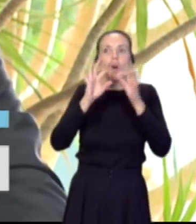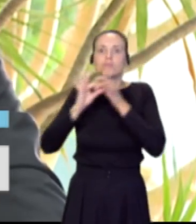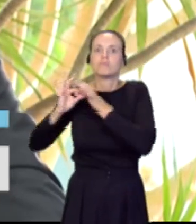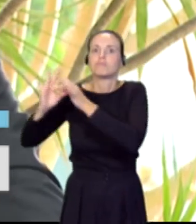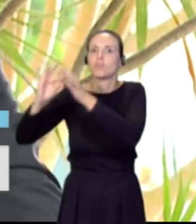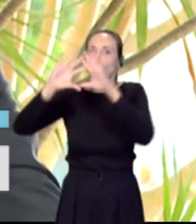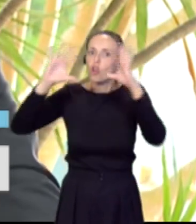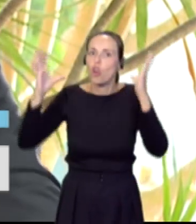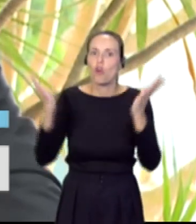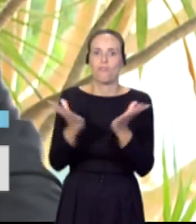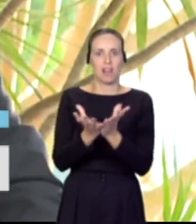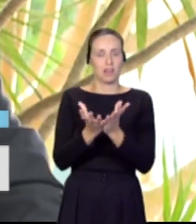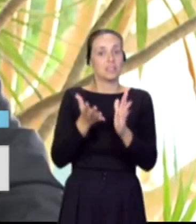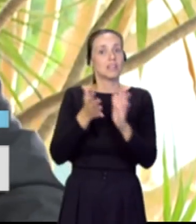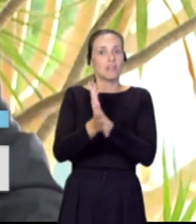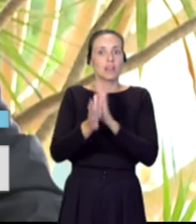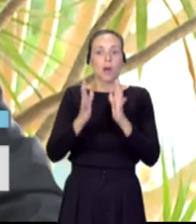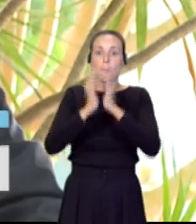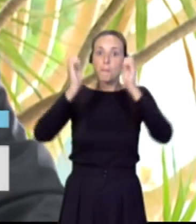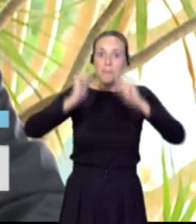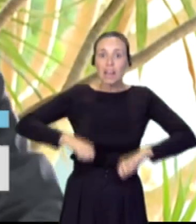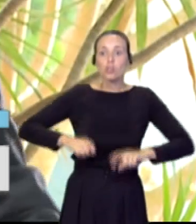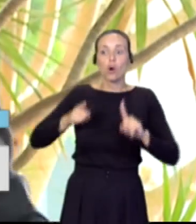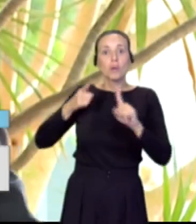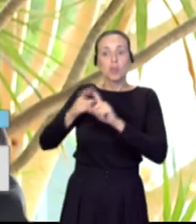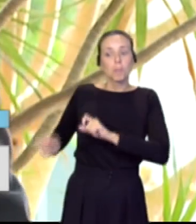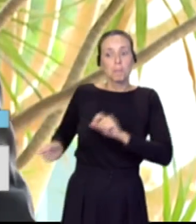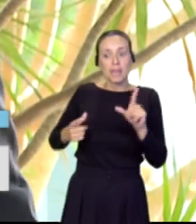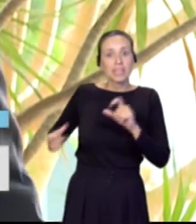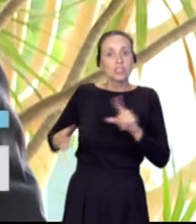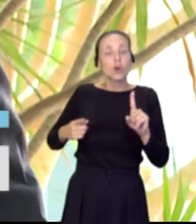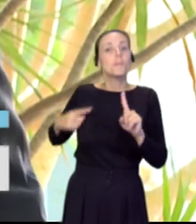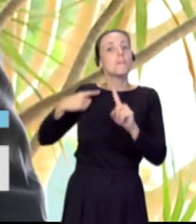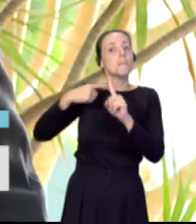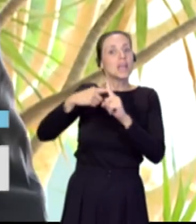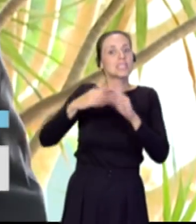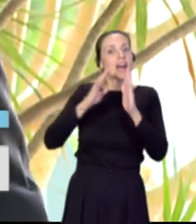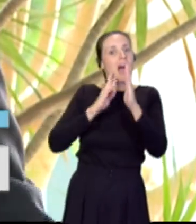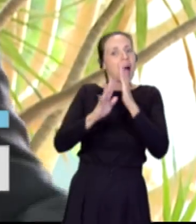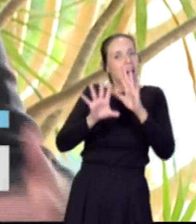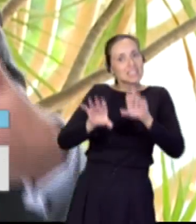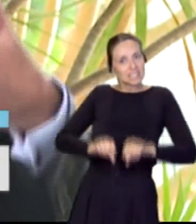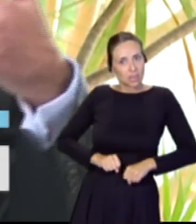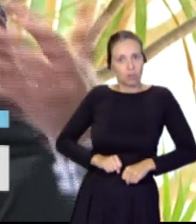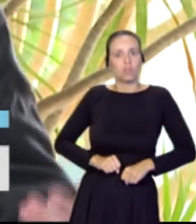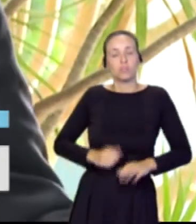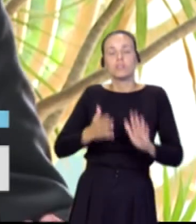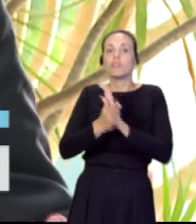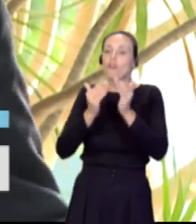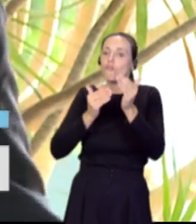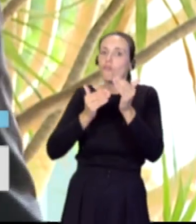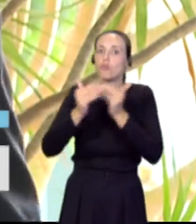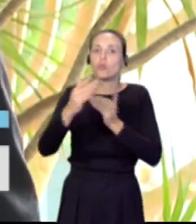pacto para la migración y el asilo que en el futuro podrá dar soluciones